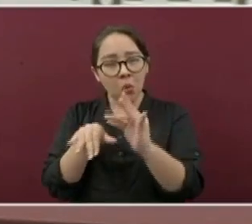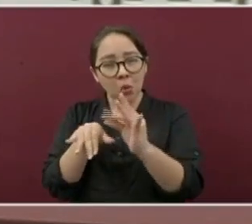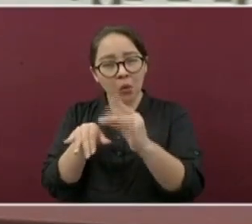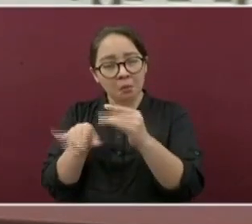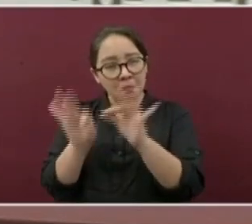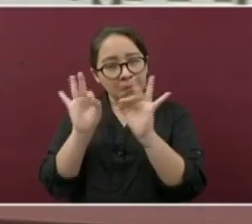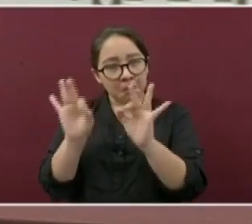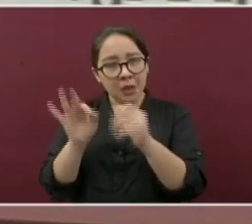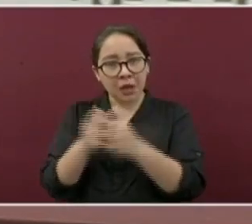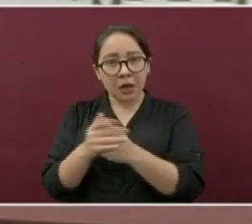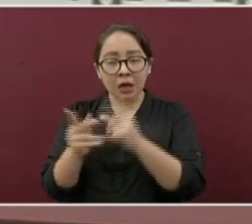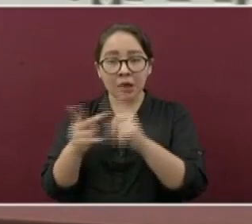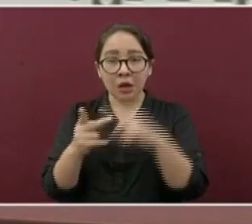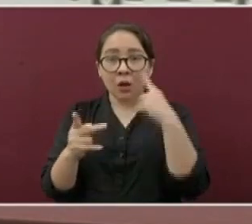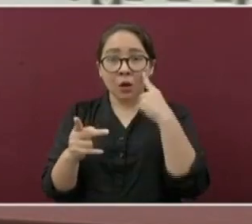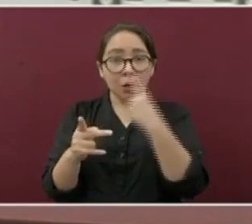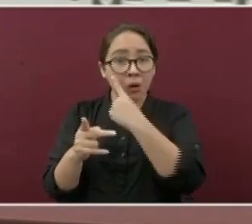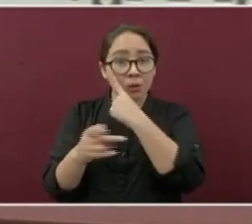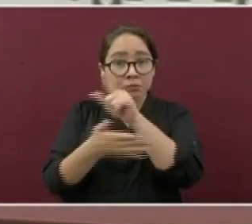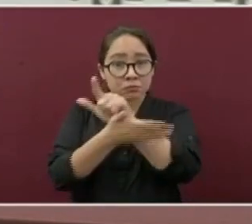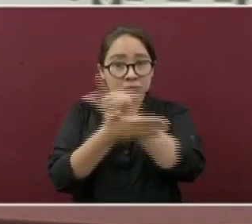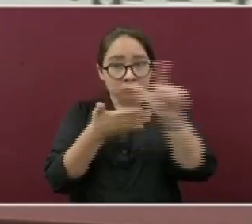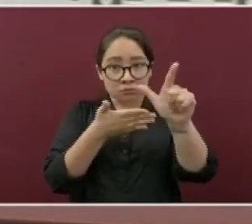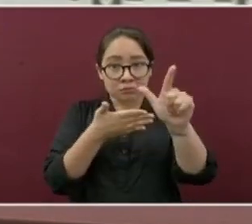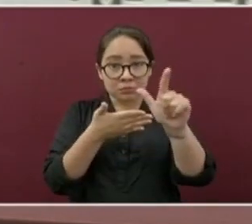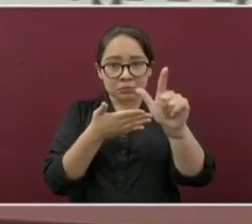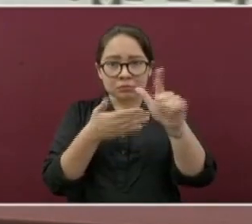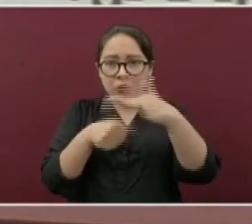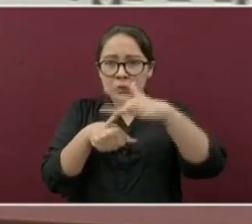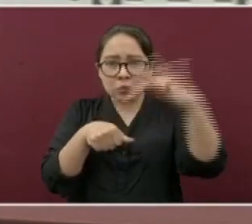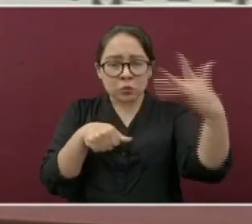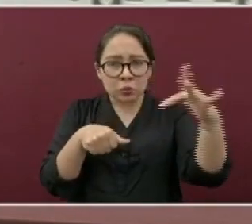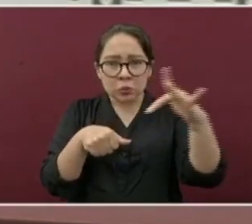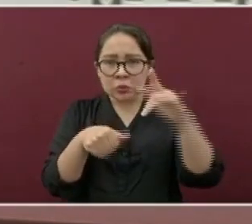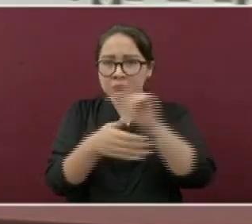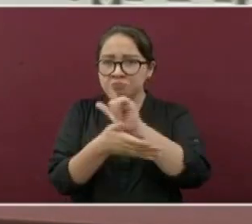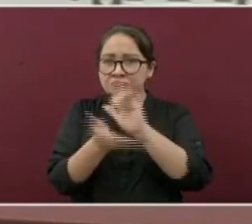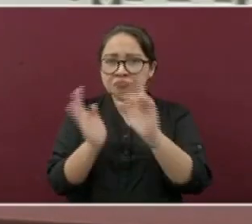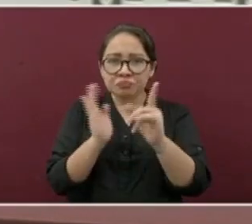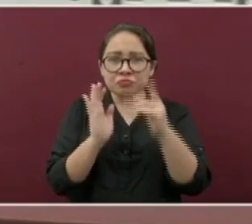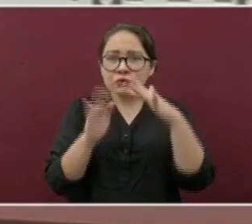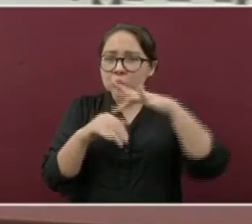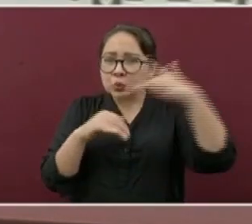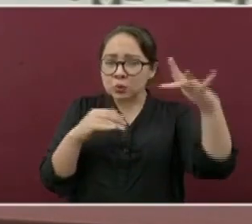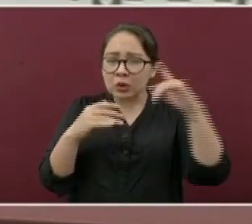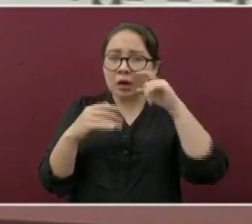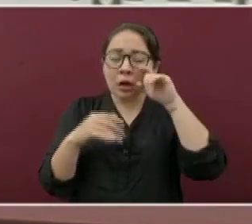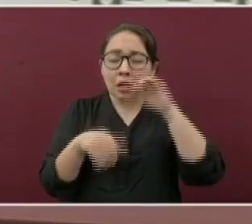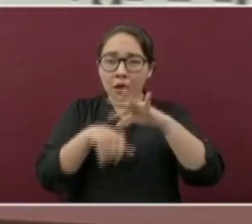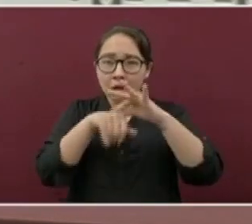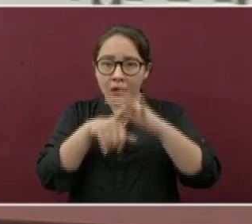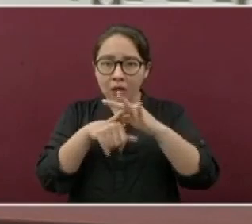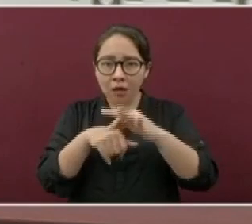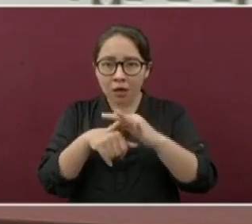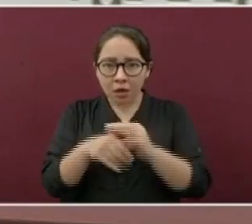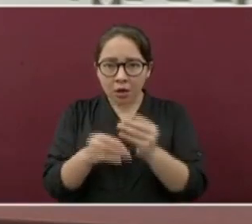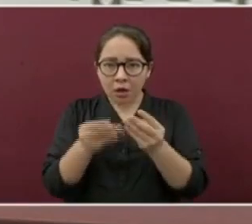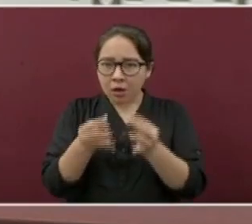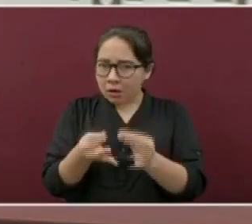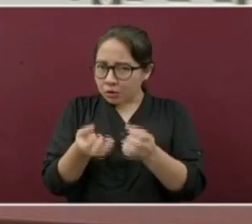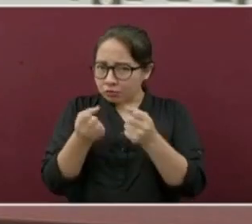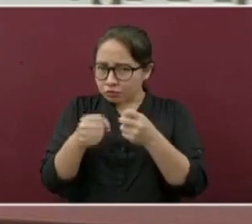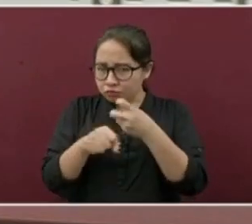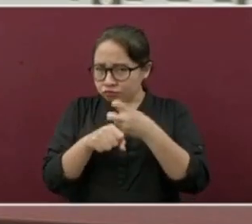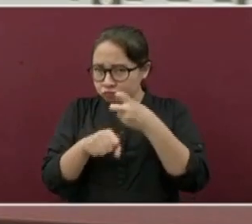prominentes, limpios, transparentes, brillantes, carne con textura firme al